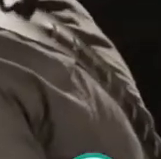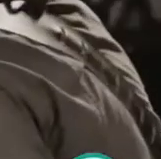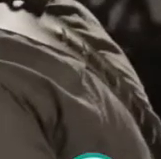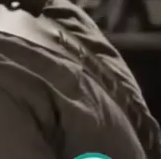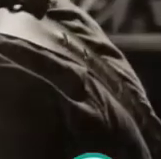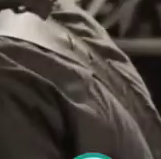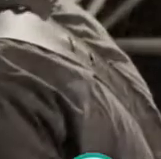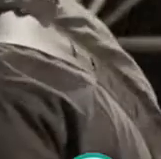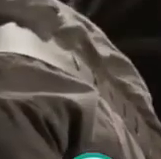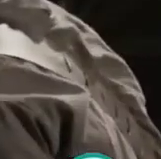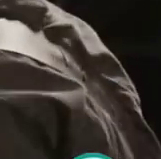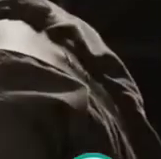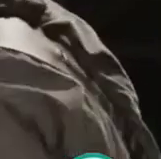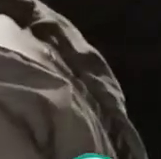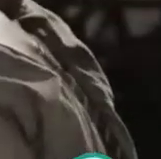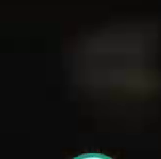Música Música